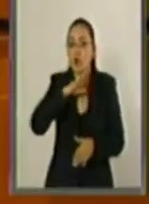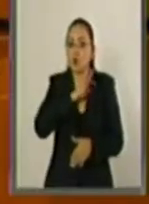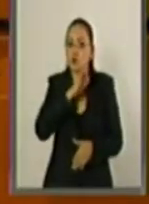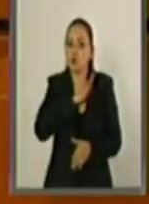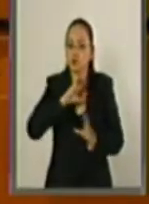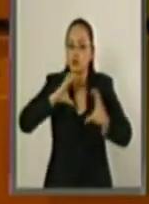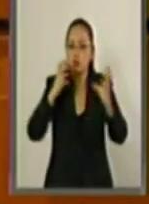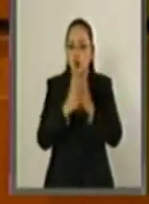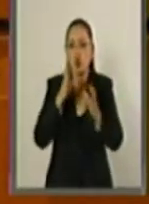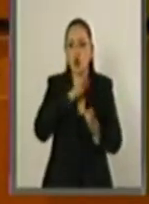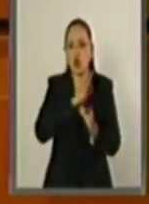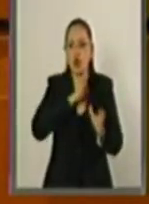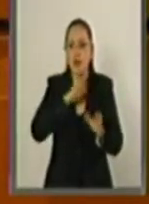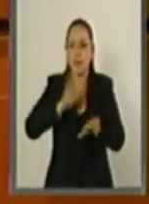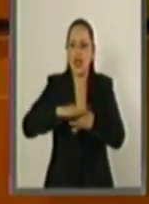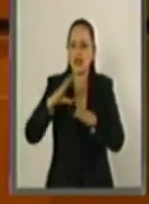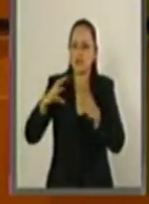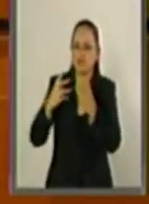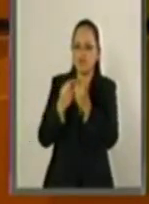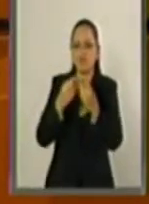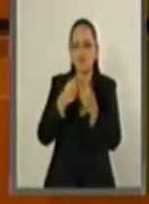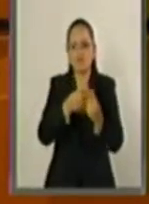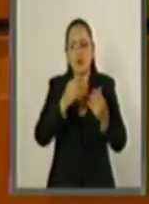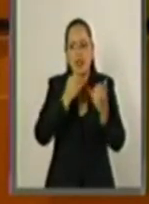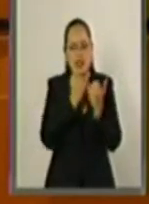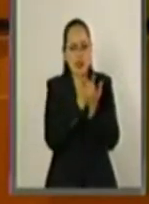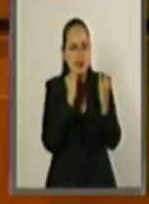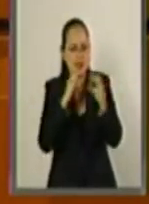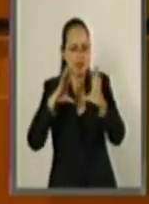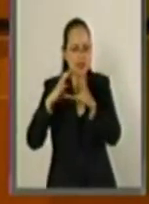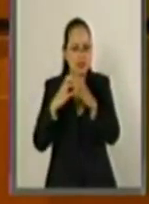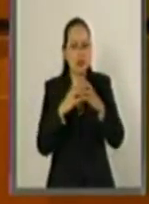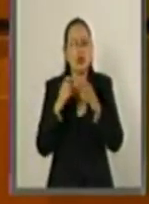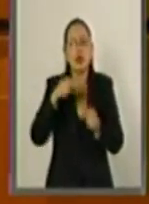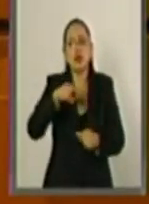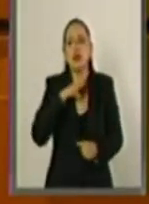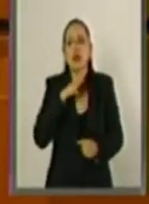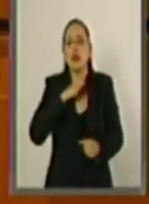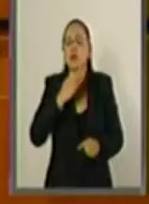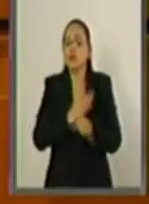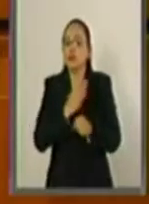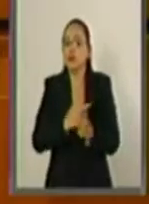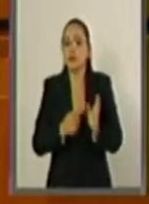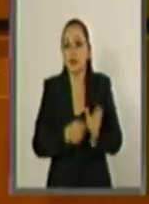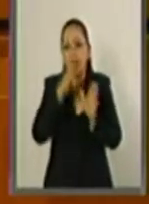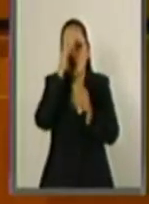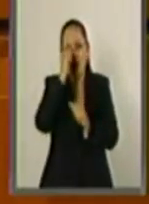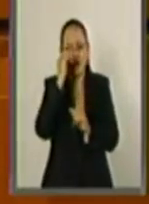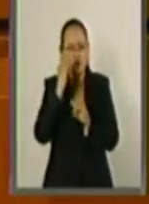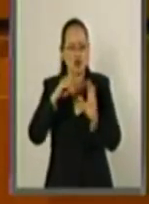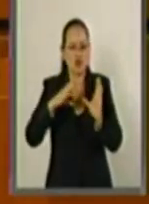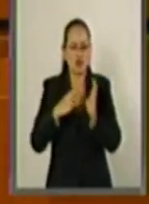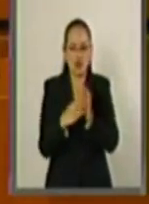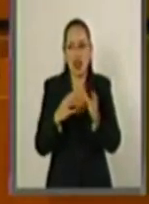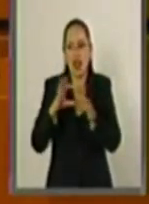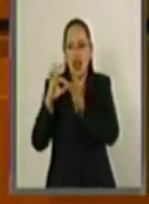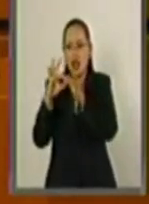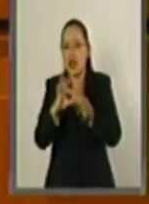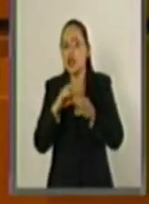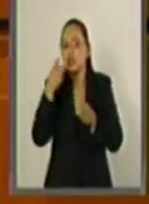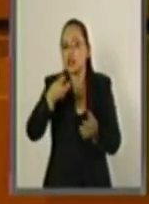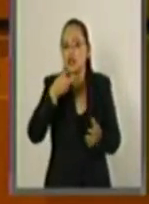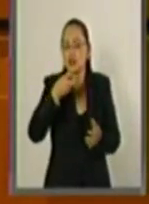mundo cada vez más interdependiente. Hoy, el mundo demuestra cada día que los acuerdos, los convenios y las alianzas